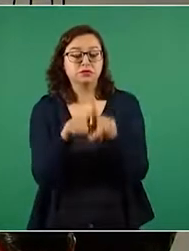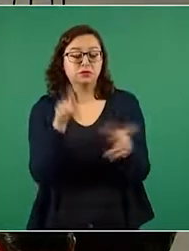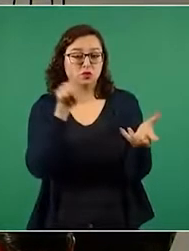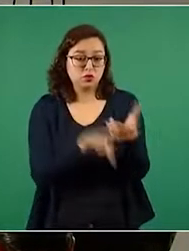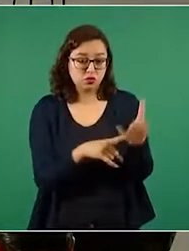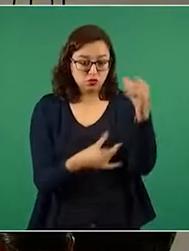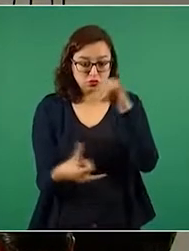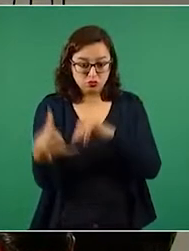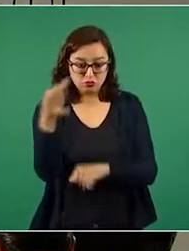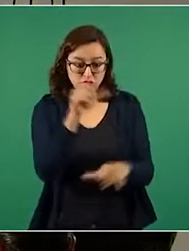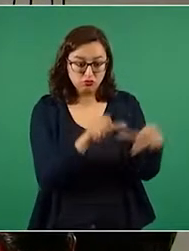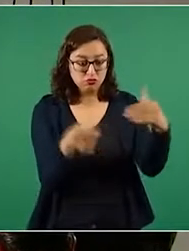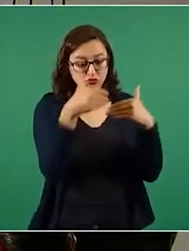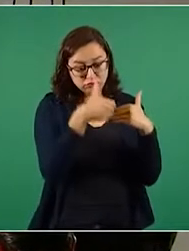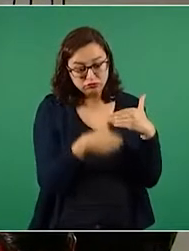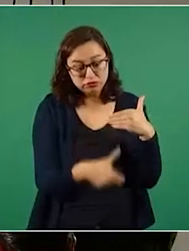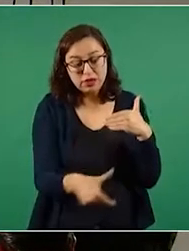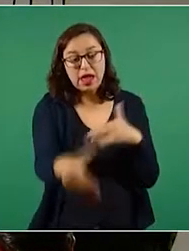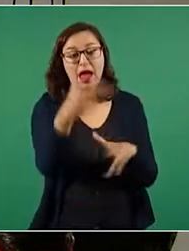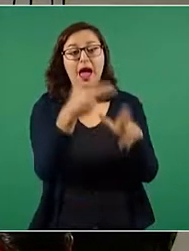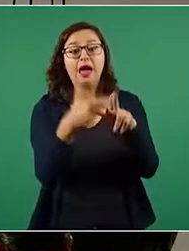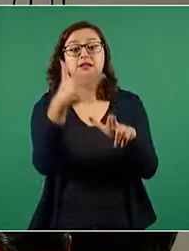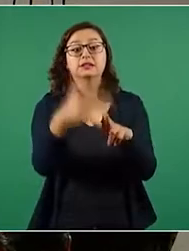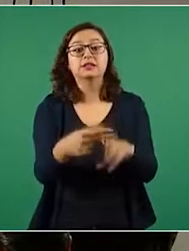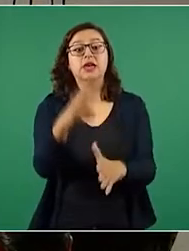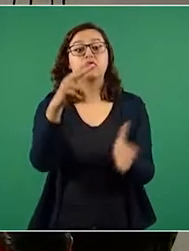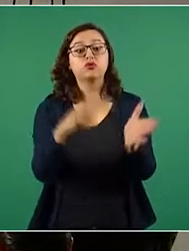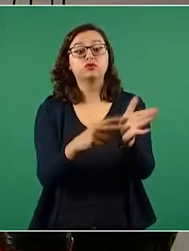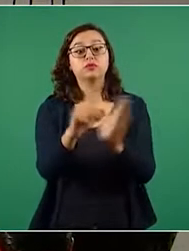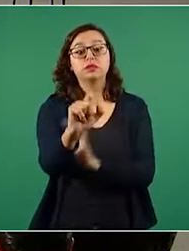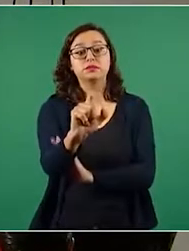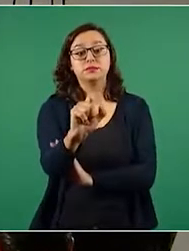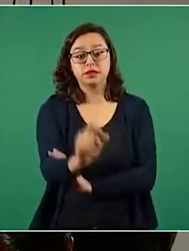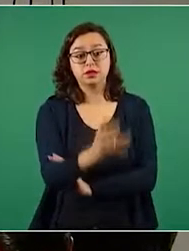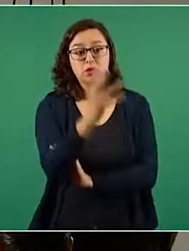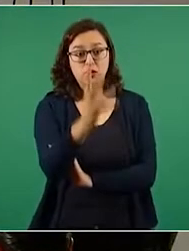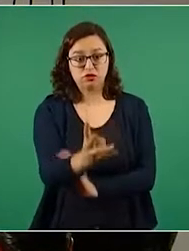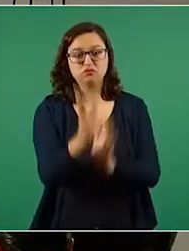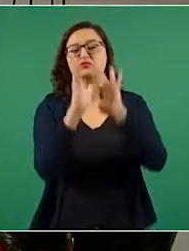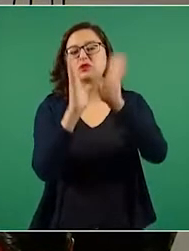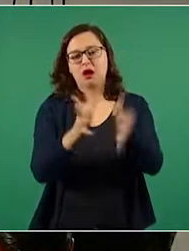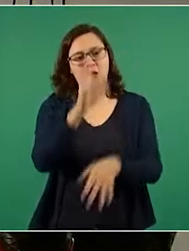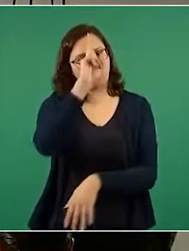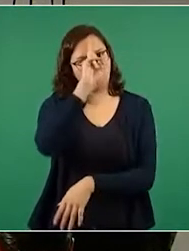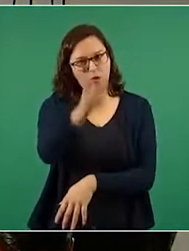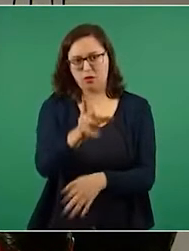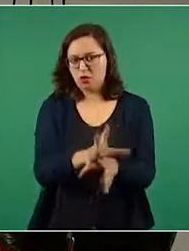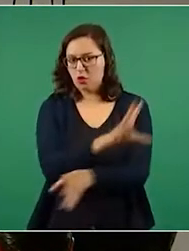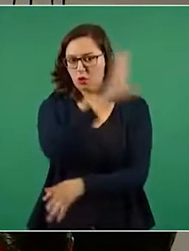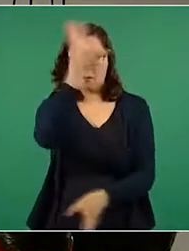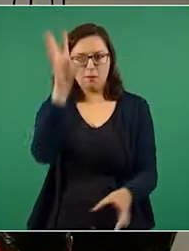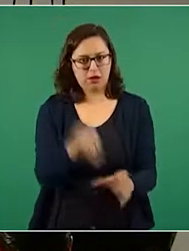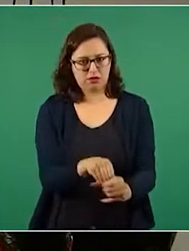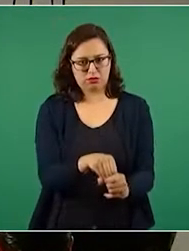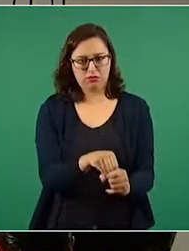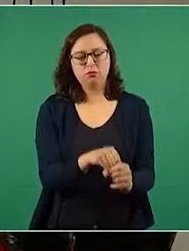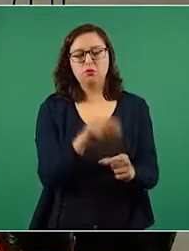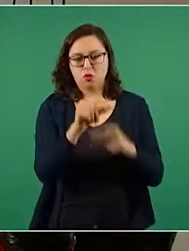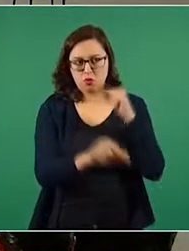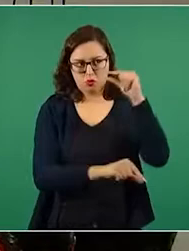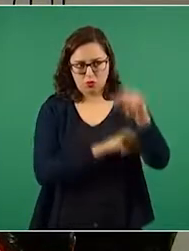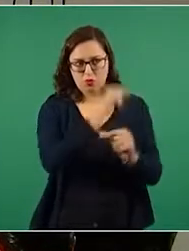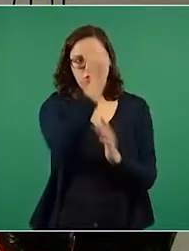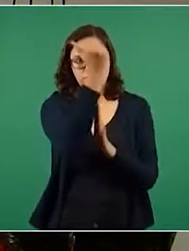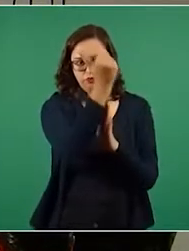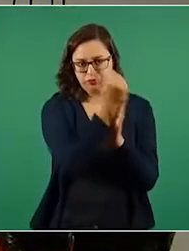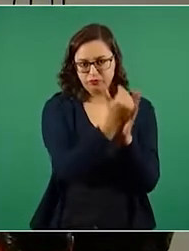el 2024, cuando sería prohibido. El programa Sembrando Vida de la Secretaría de